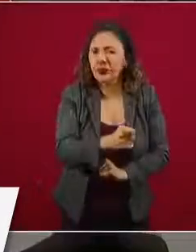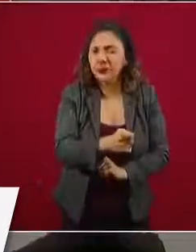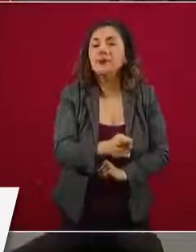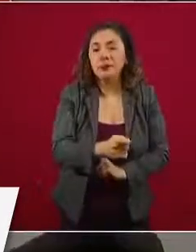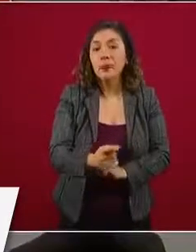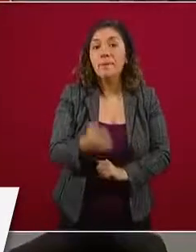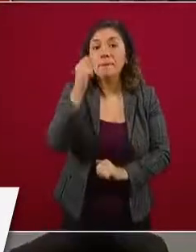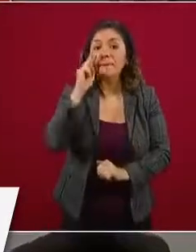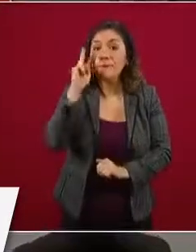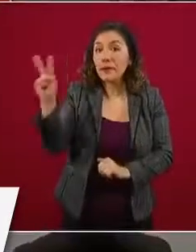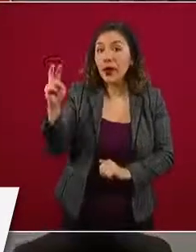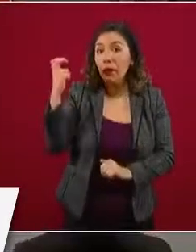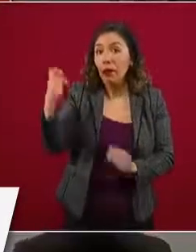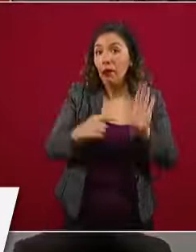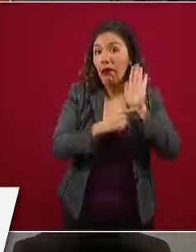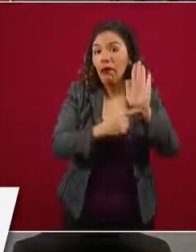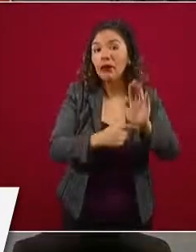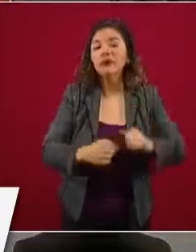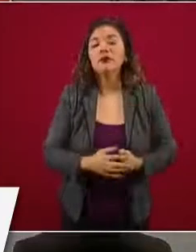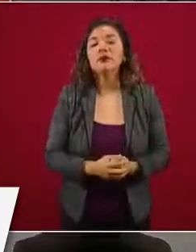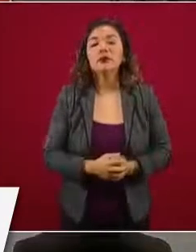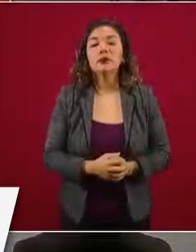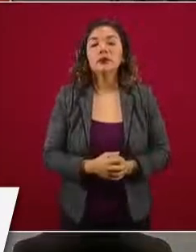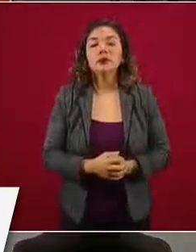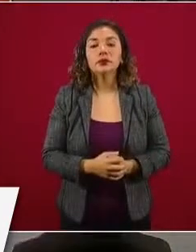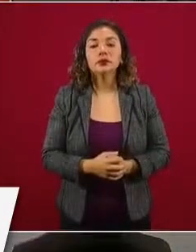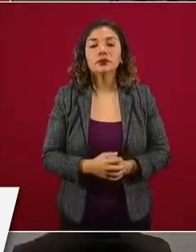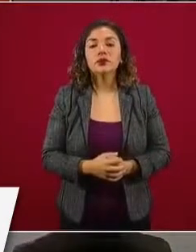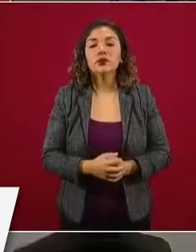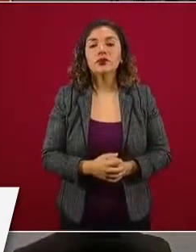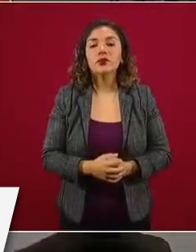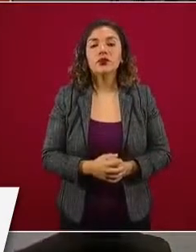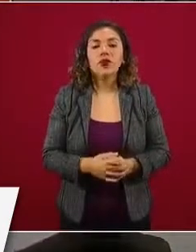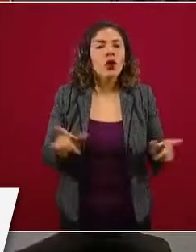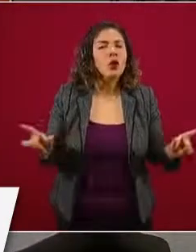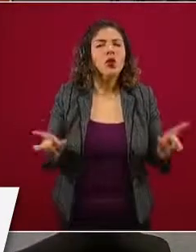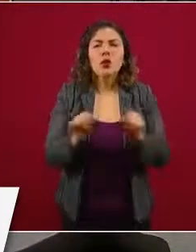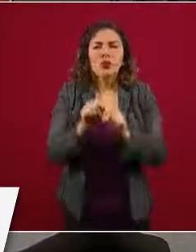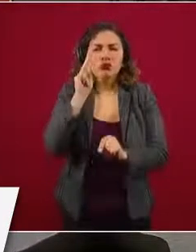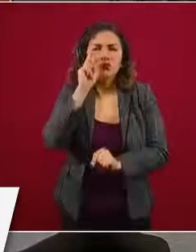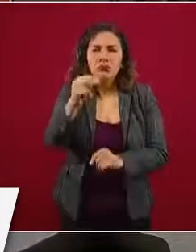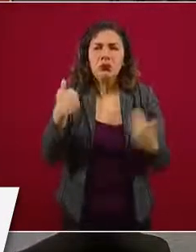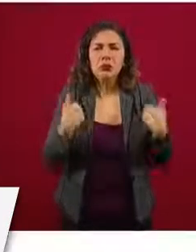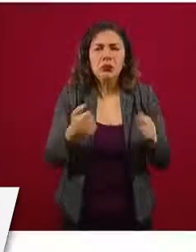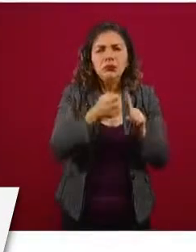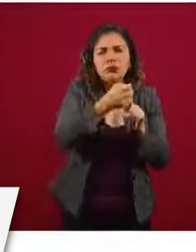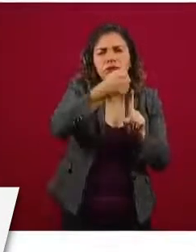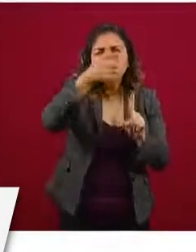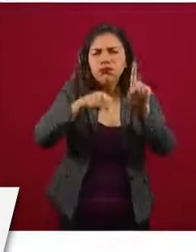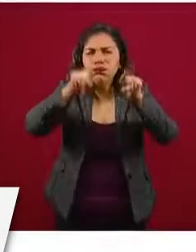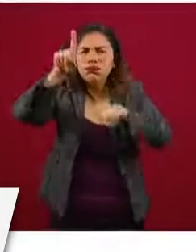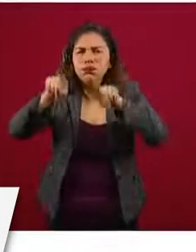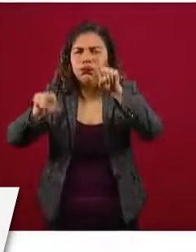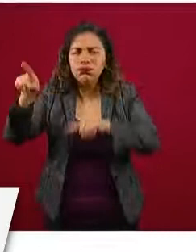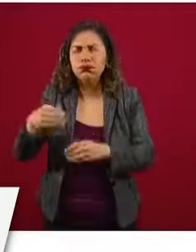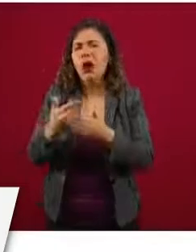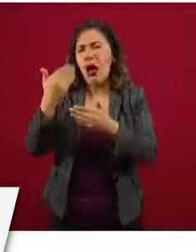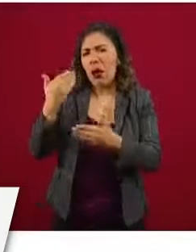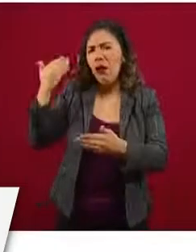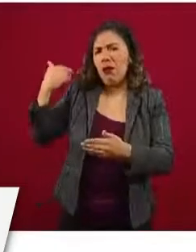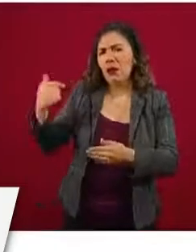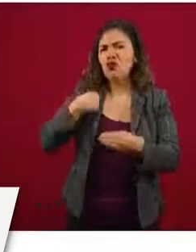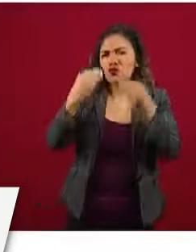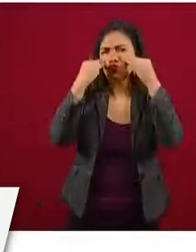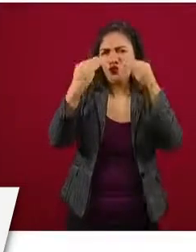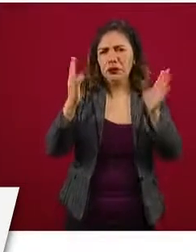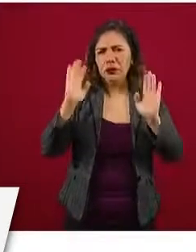primera, aquí tenemos la síntesis en una gráfica en forma visual que destacábamos en los días recientes.